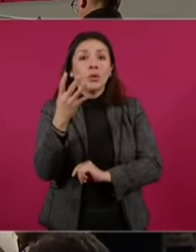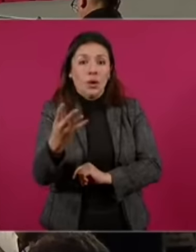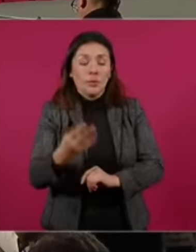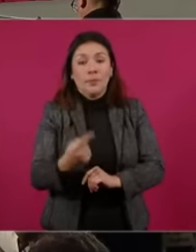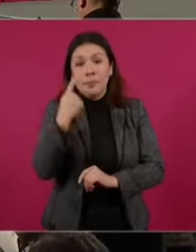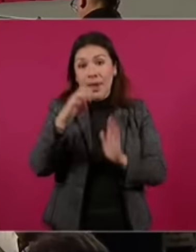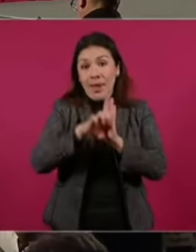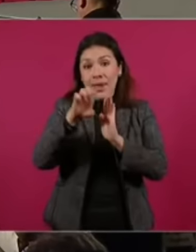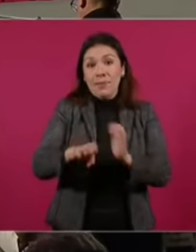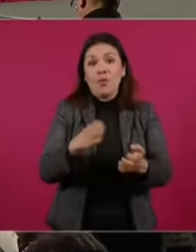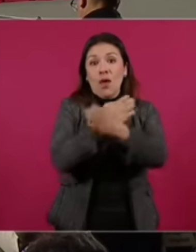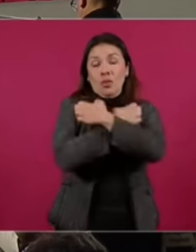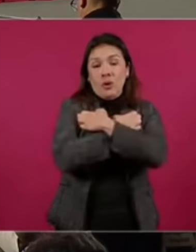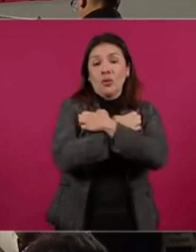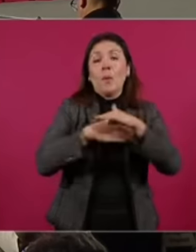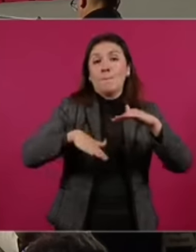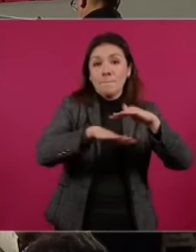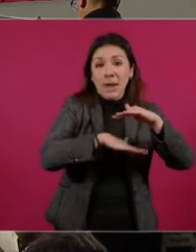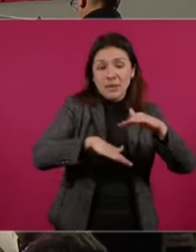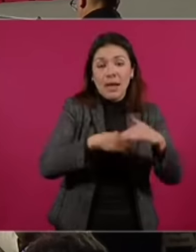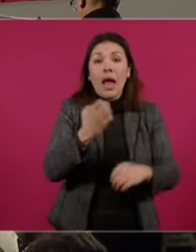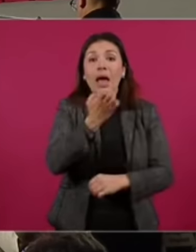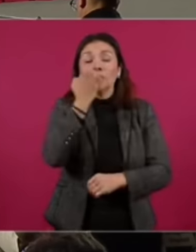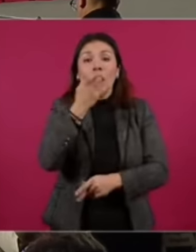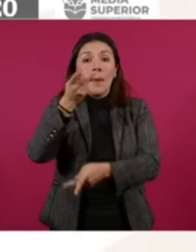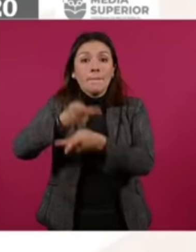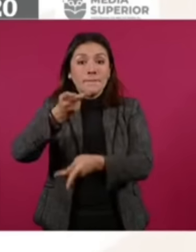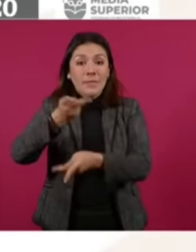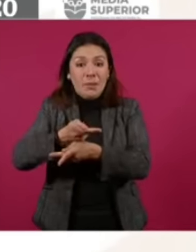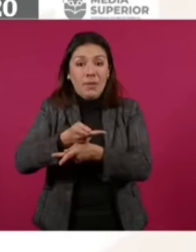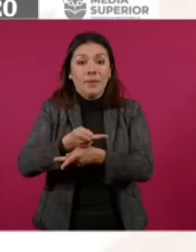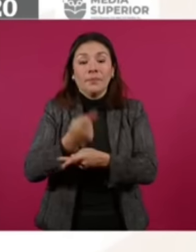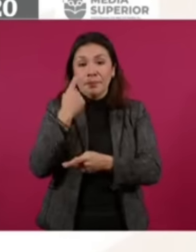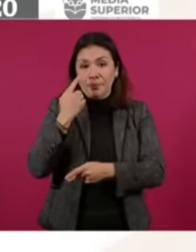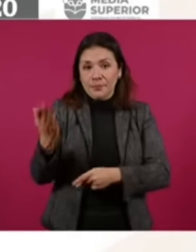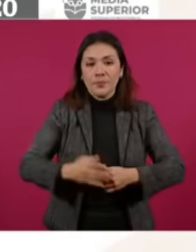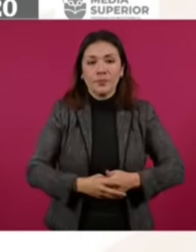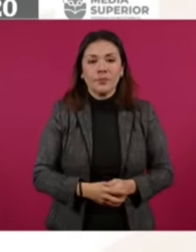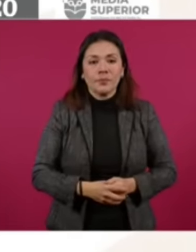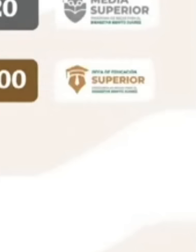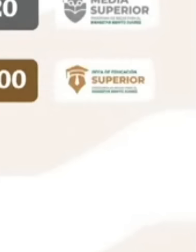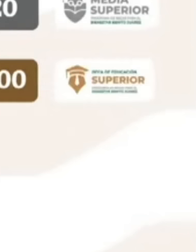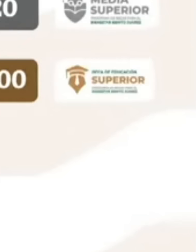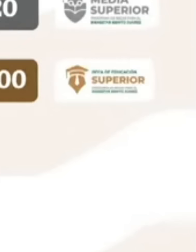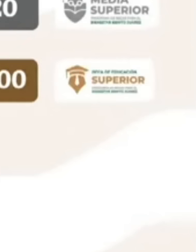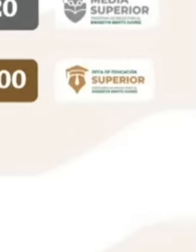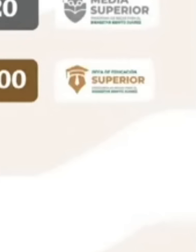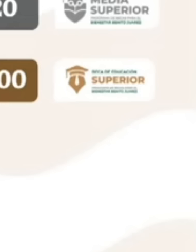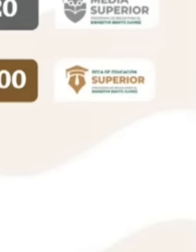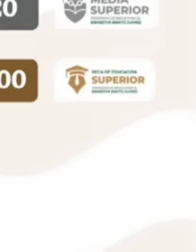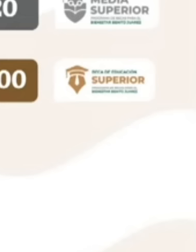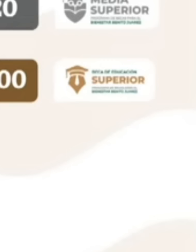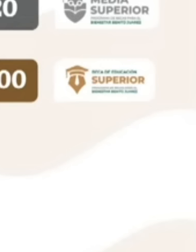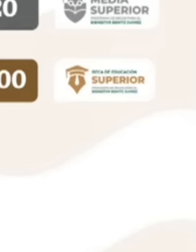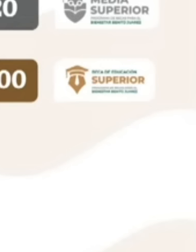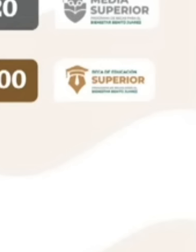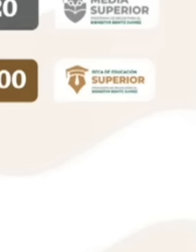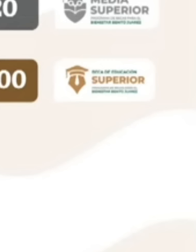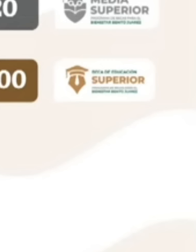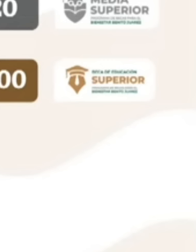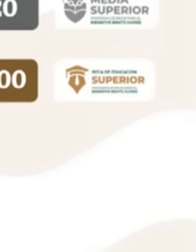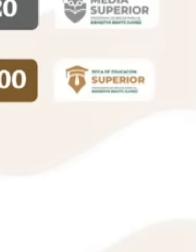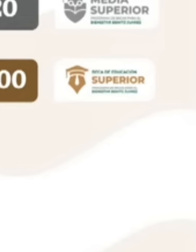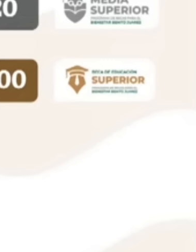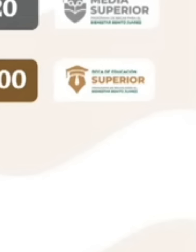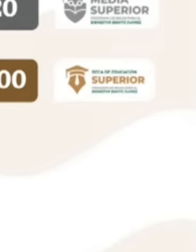caso de educación básica y educación media superior, en el año 2019 el monto fue de 800 pesos y en el año